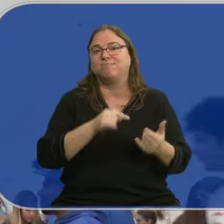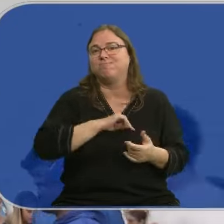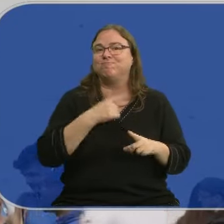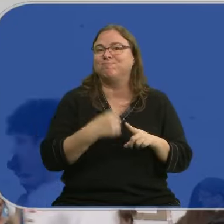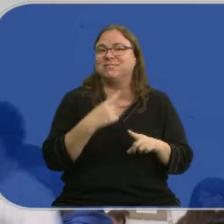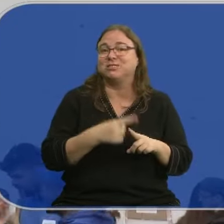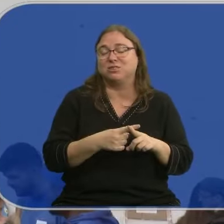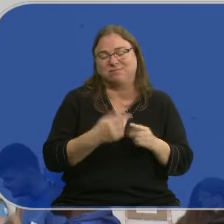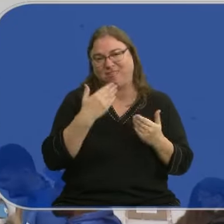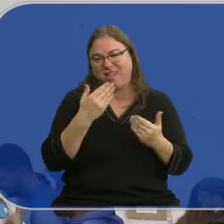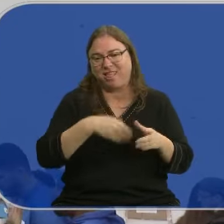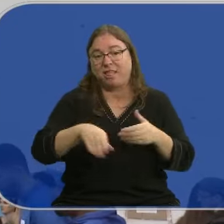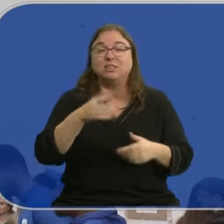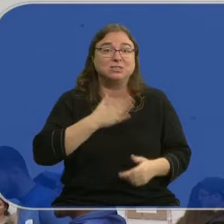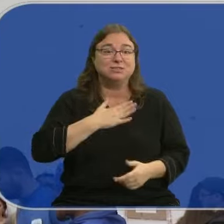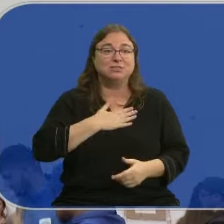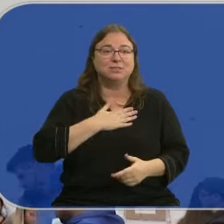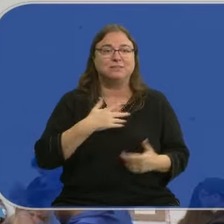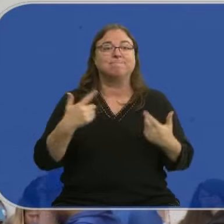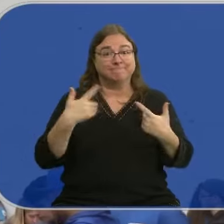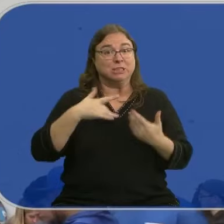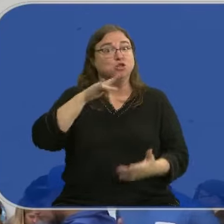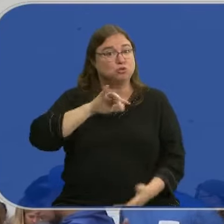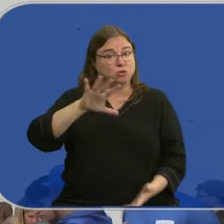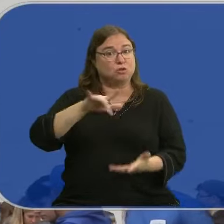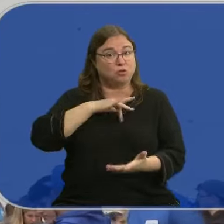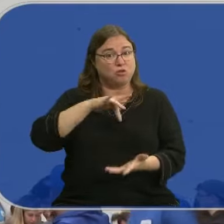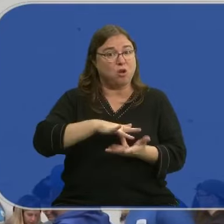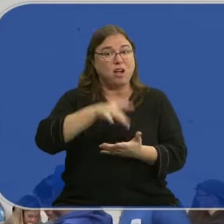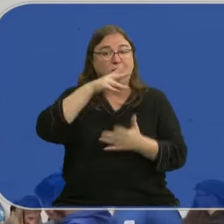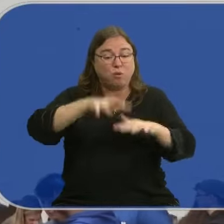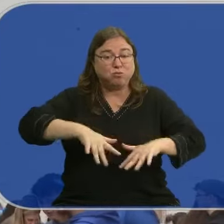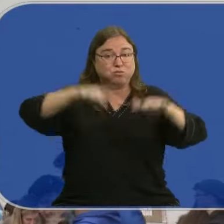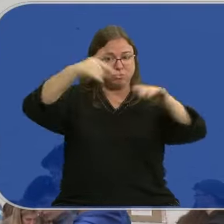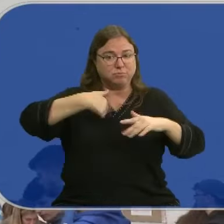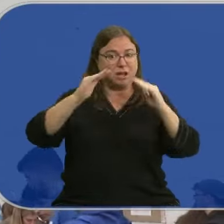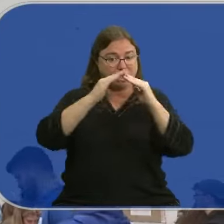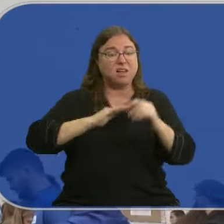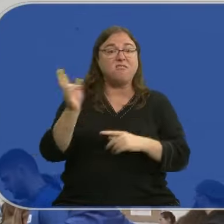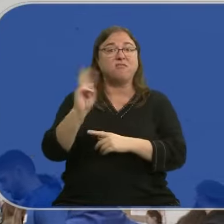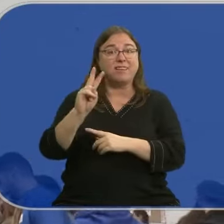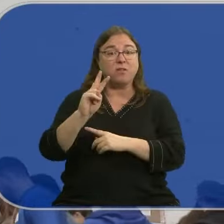pues esas cosas todo es de agradecer. Yo personalmente sufrí una riada aquí en Valladolid. Una casa pasó, el primer piso se